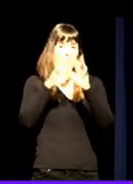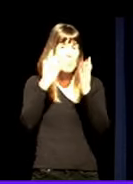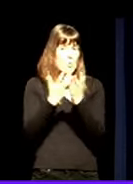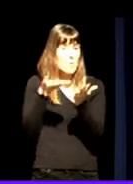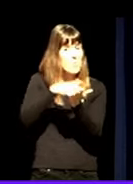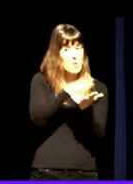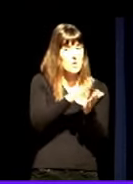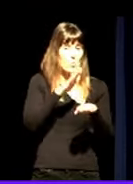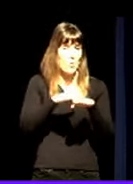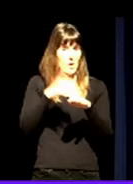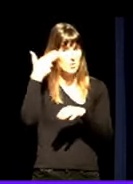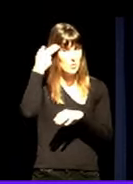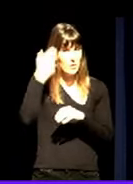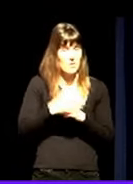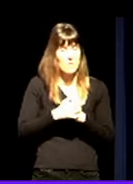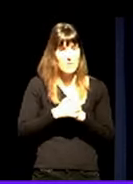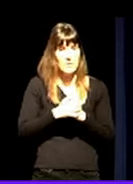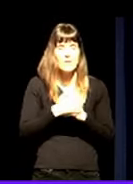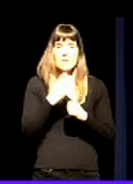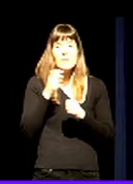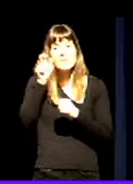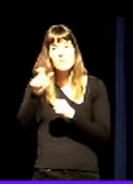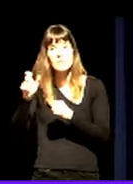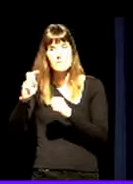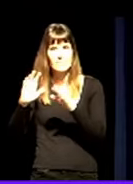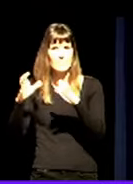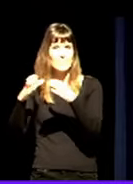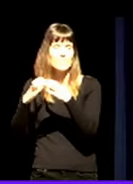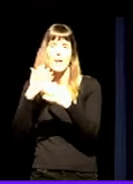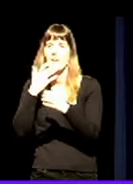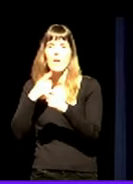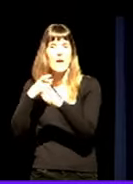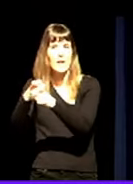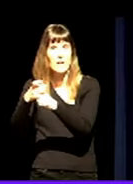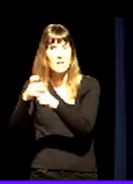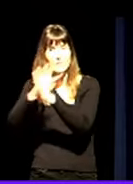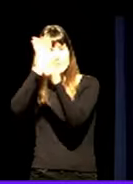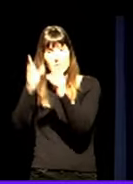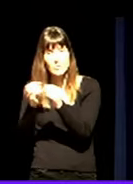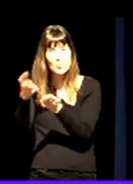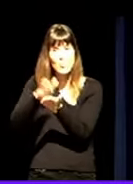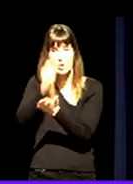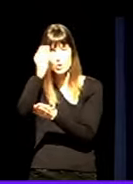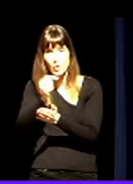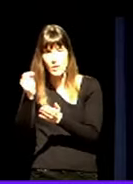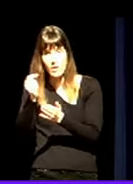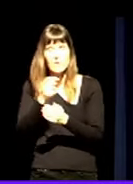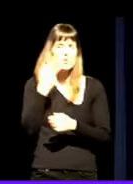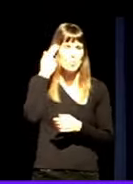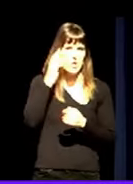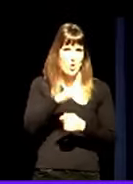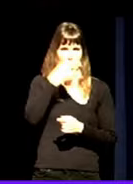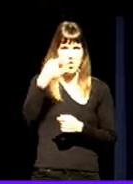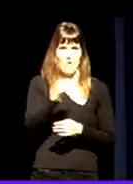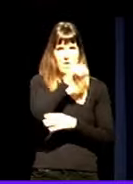El doble, que todas las personas que desgraciadamente mueren en guerras y conflictos armados. Y la OMS, la Organización